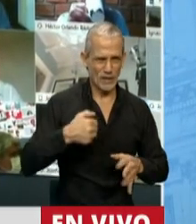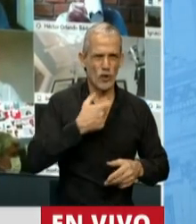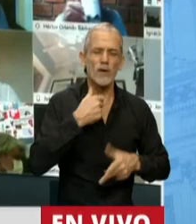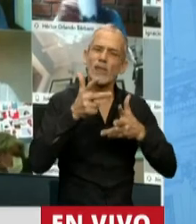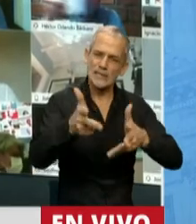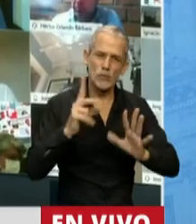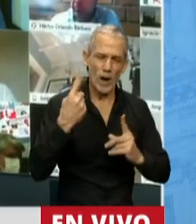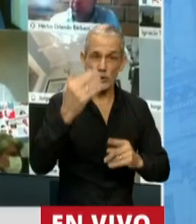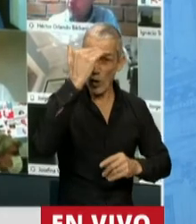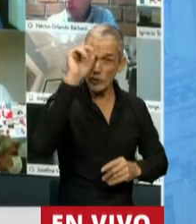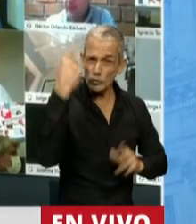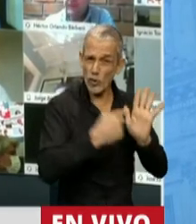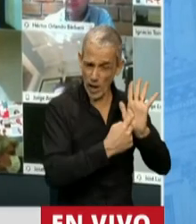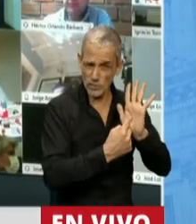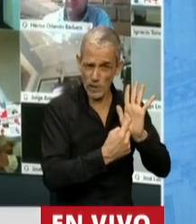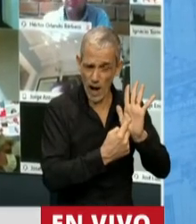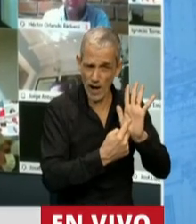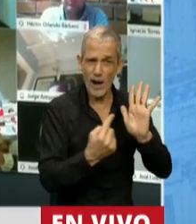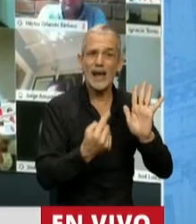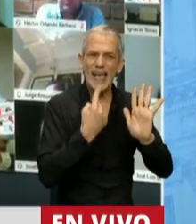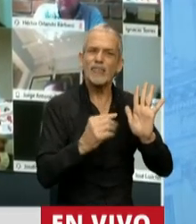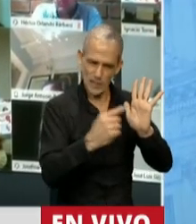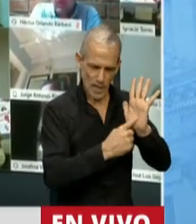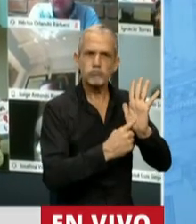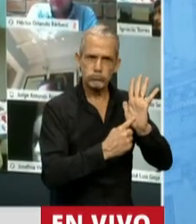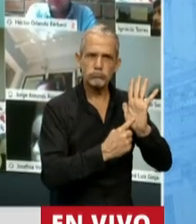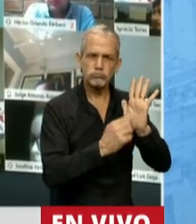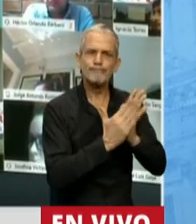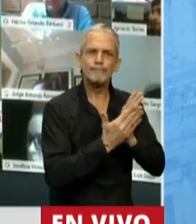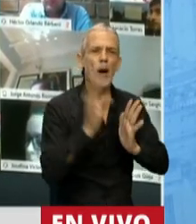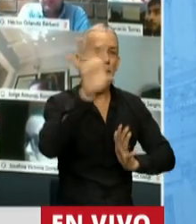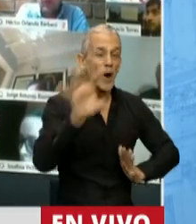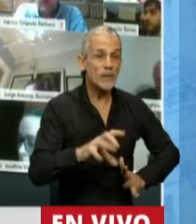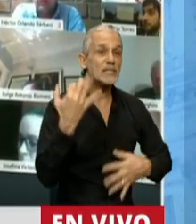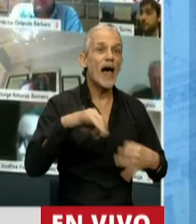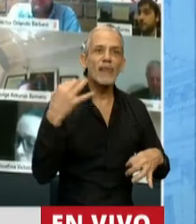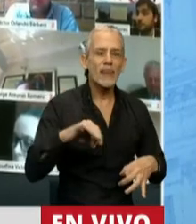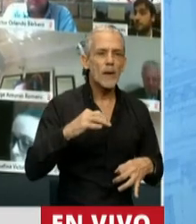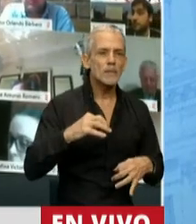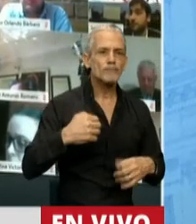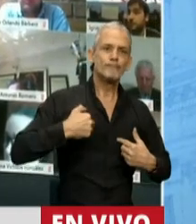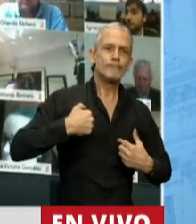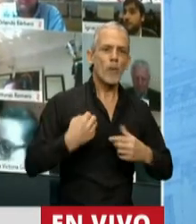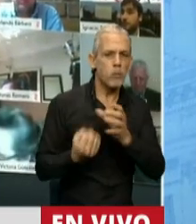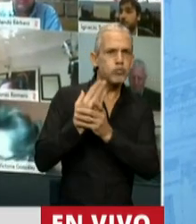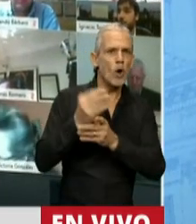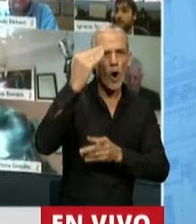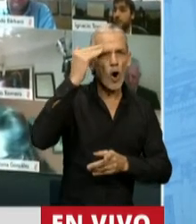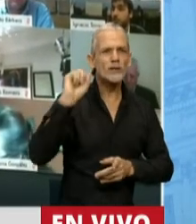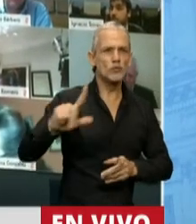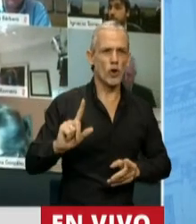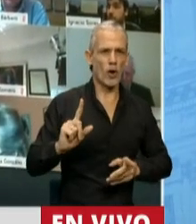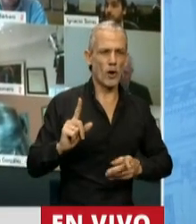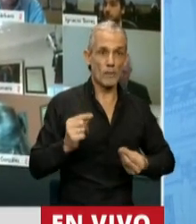algo. La Constitución Nacional establece que las provincias tienen que determinar su constitución, pero lo